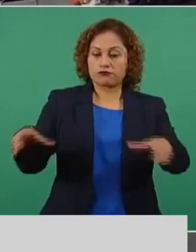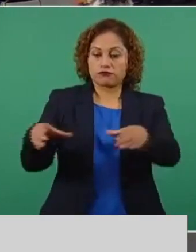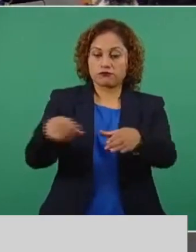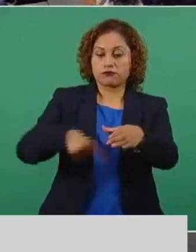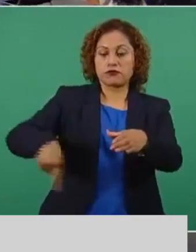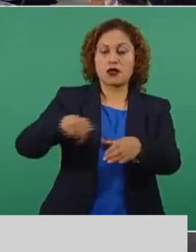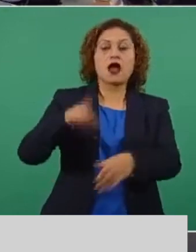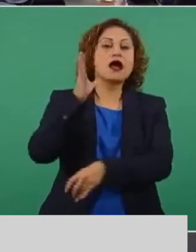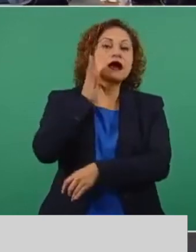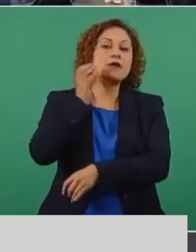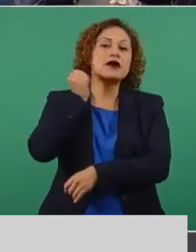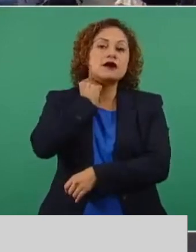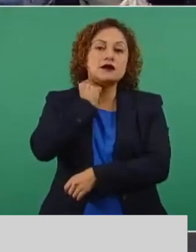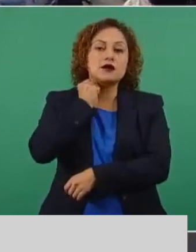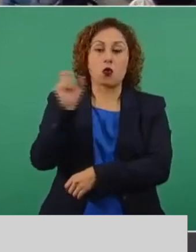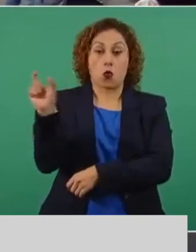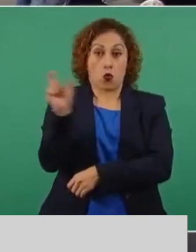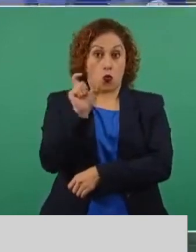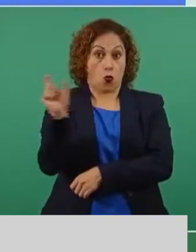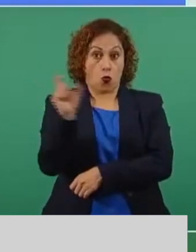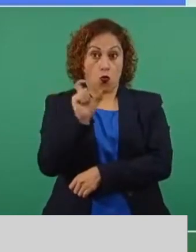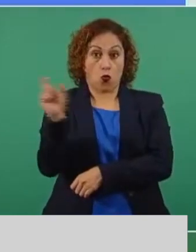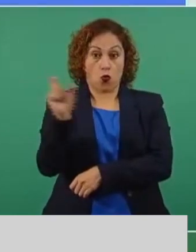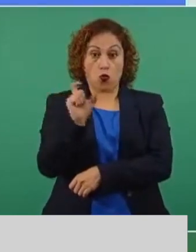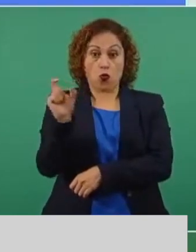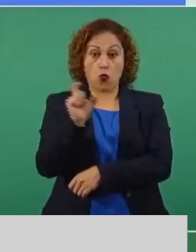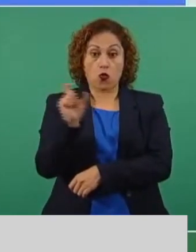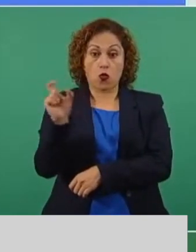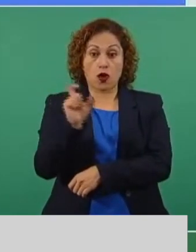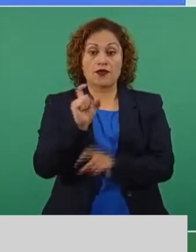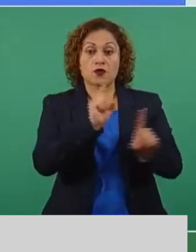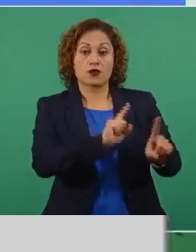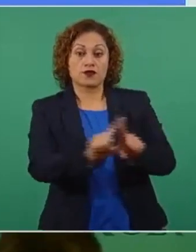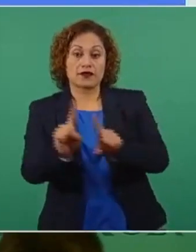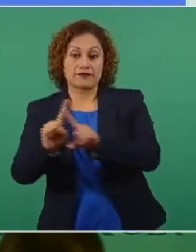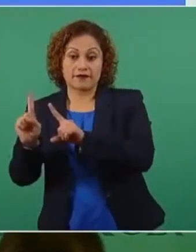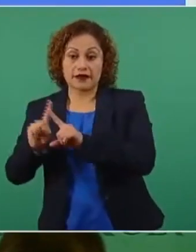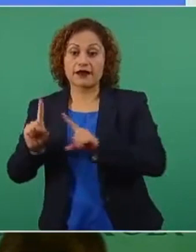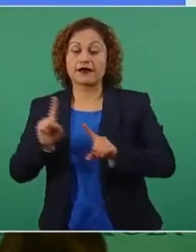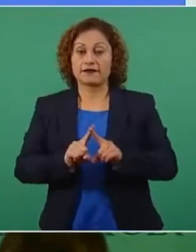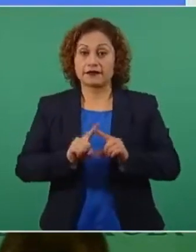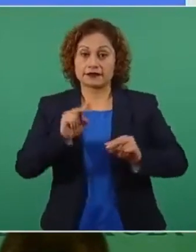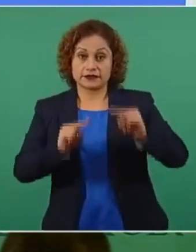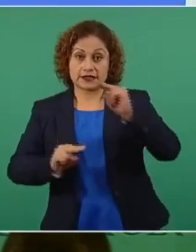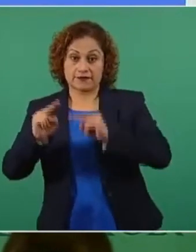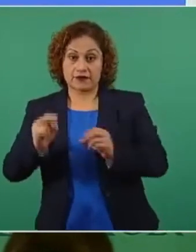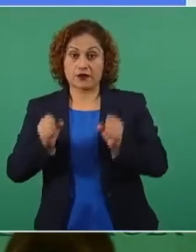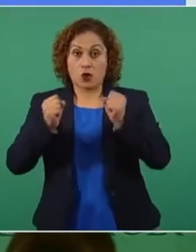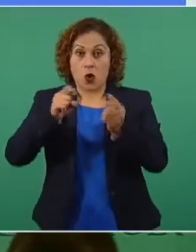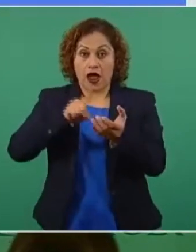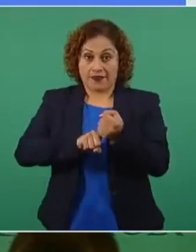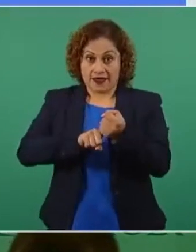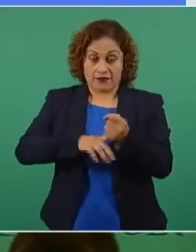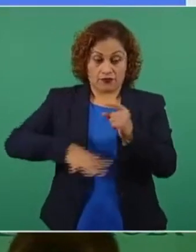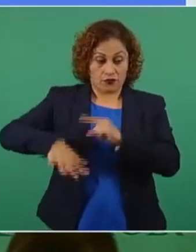manatario estatal está en manos de otras instancias, no de la presidencia de la República. Incluso mencionó que en su caso el Senado